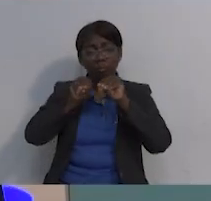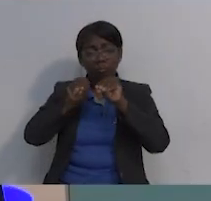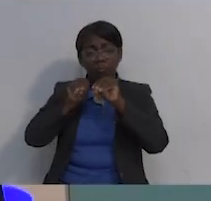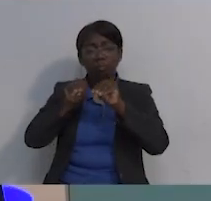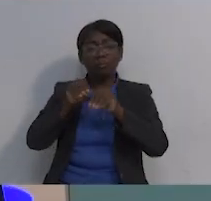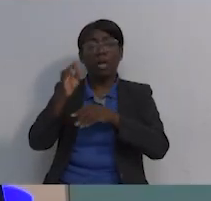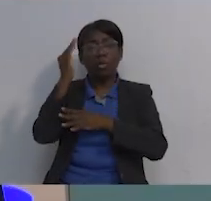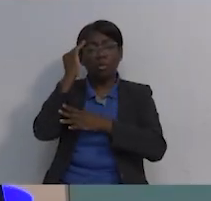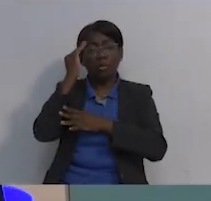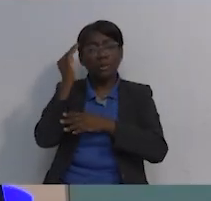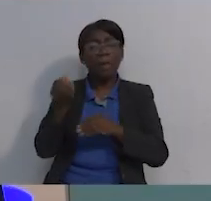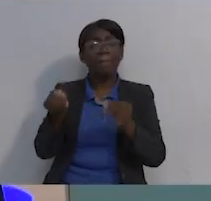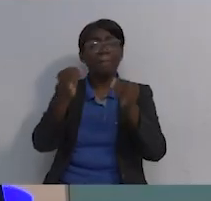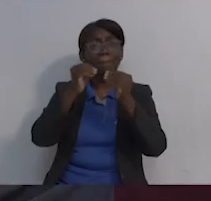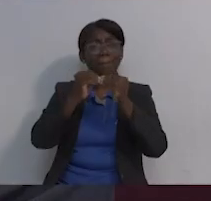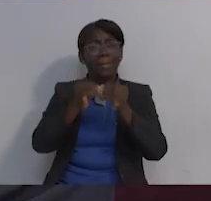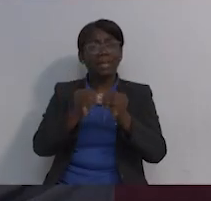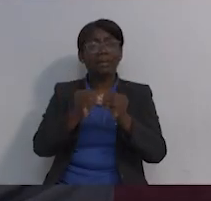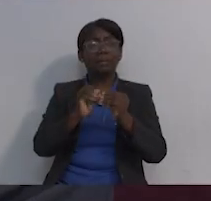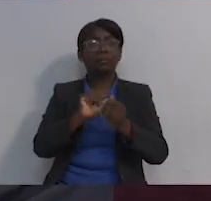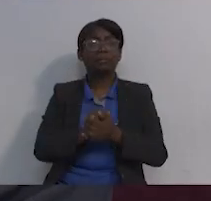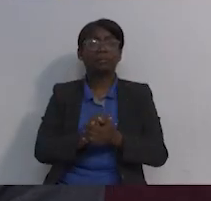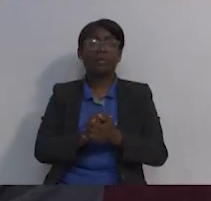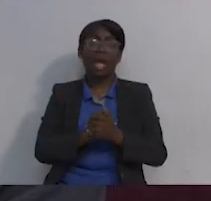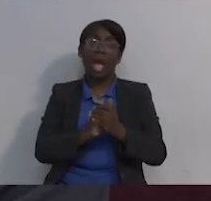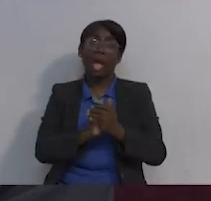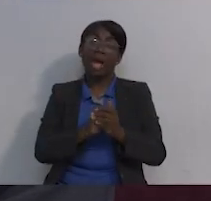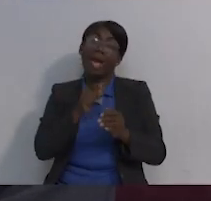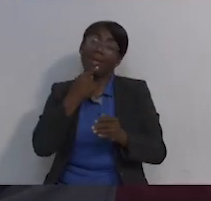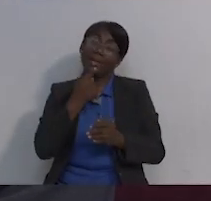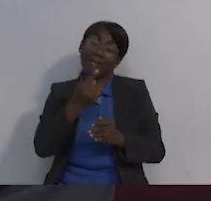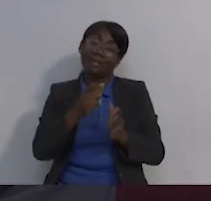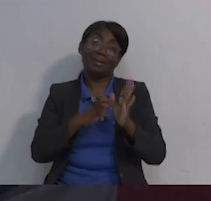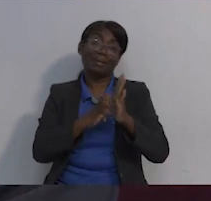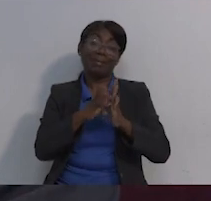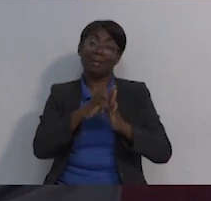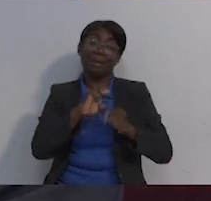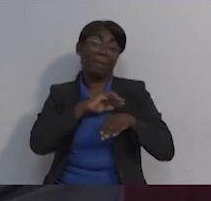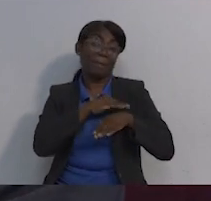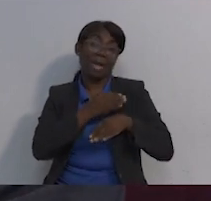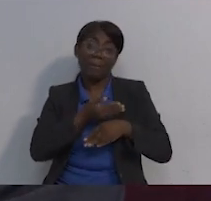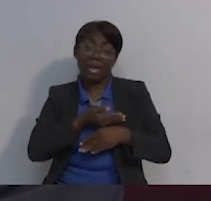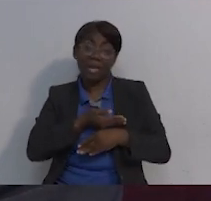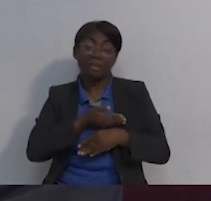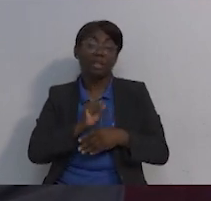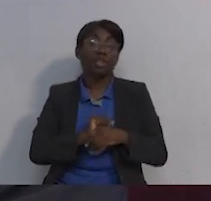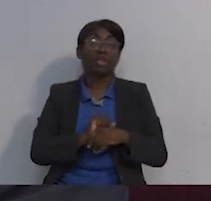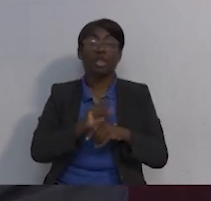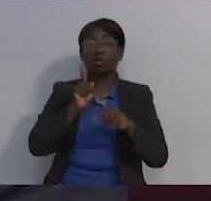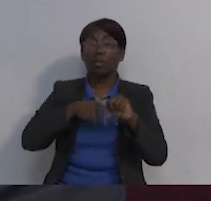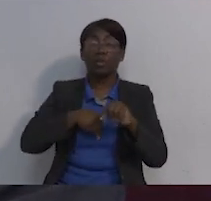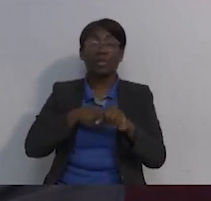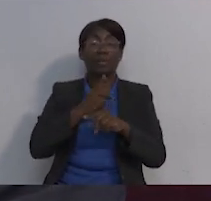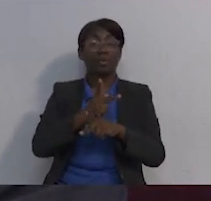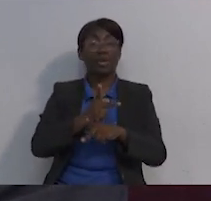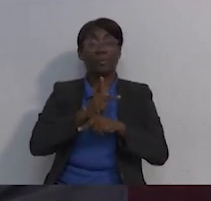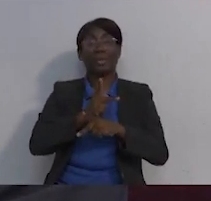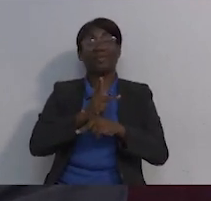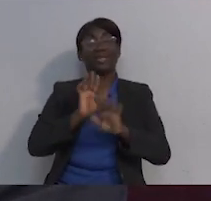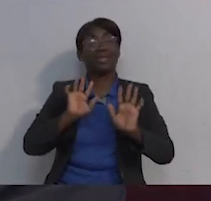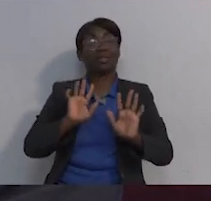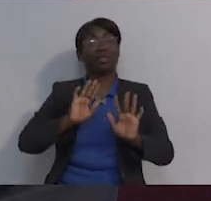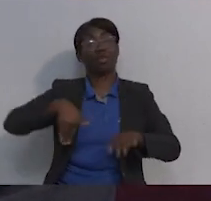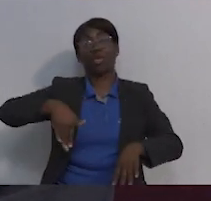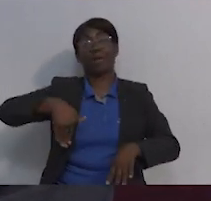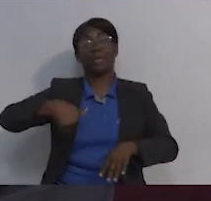conciencia acerca del screening, ¿verdad? Lastimosamente hay que mencionarlo, el cáncer de mama no es uno de los cánceres que podemos